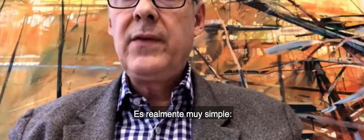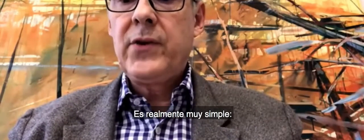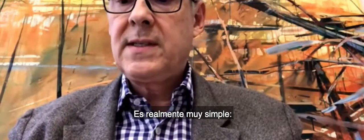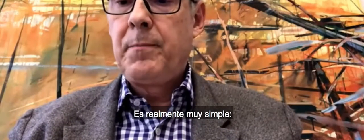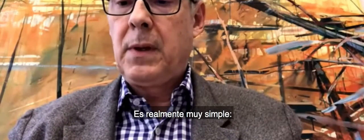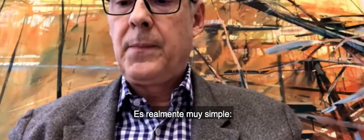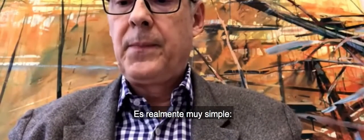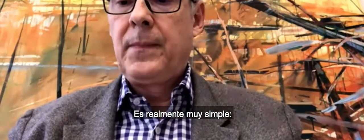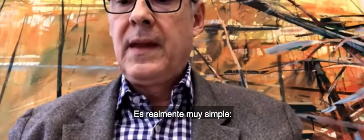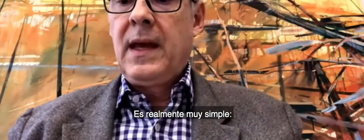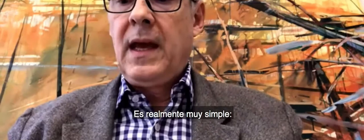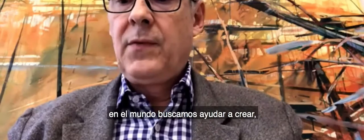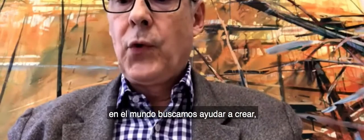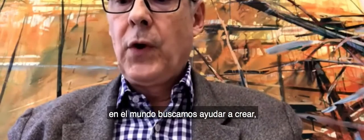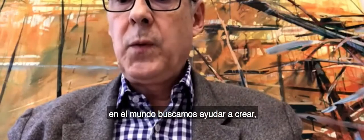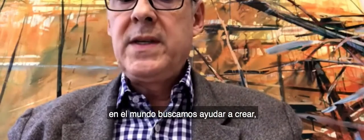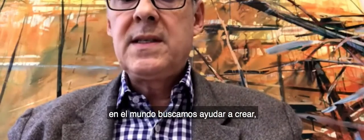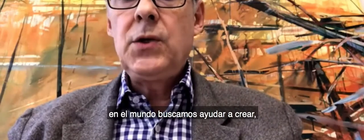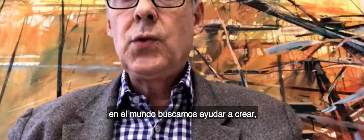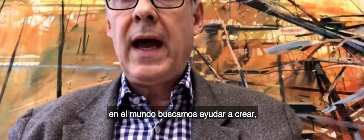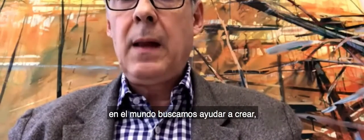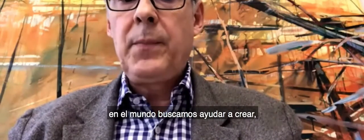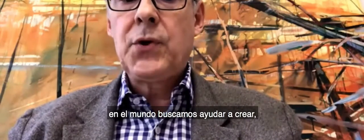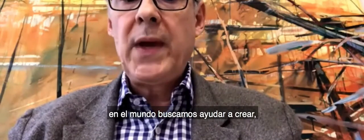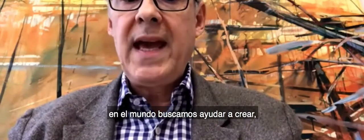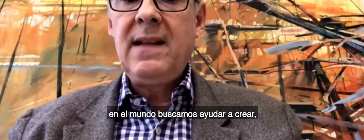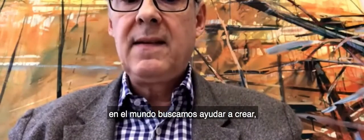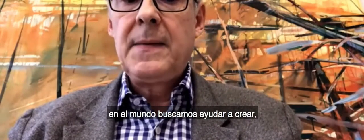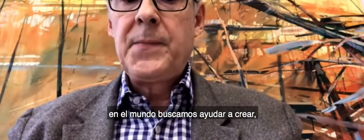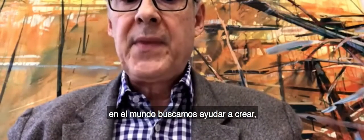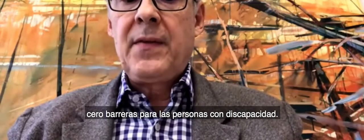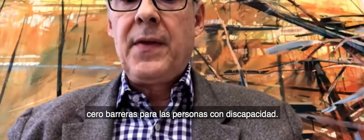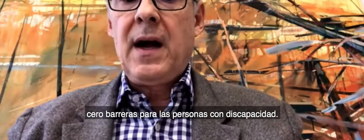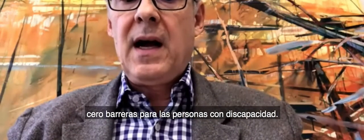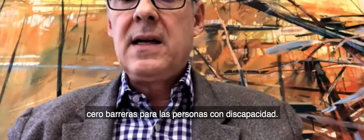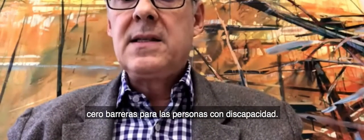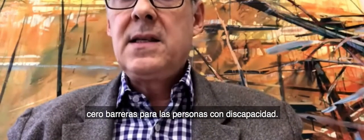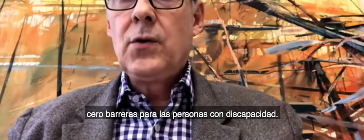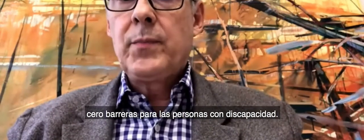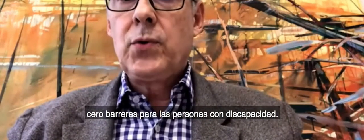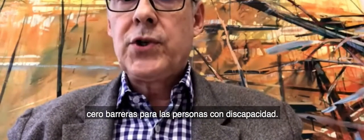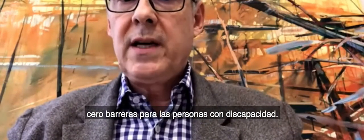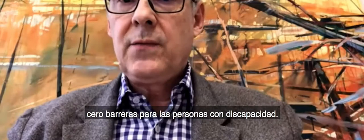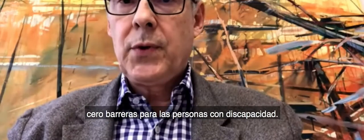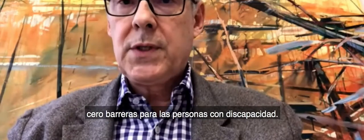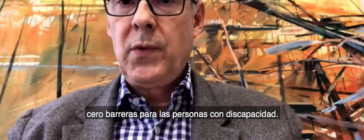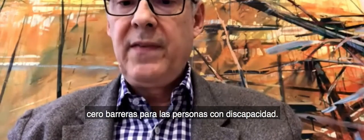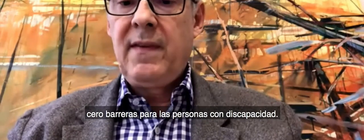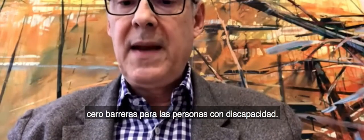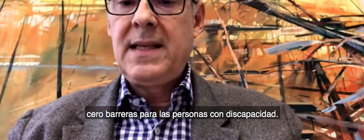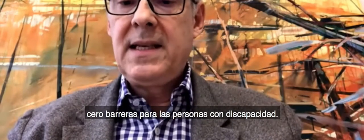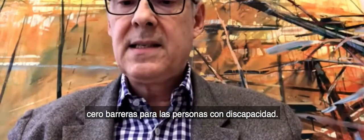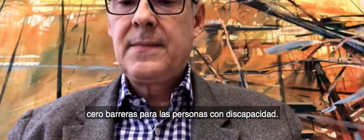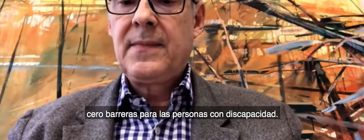really very simple in the world we seek to help create there are zero projects for persons